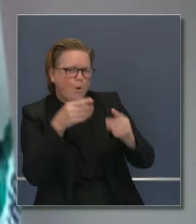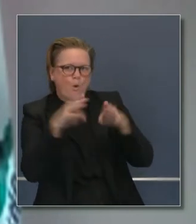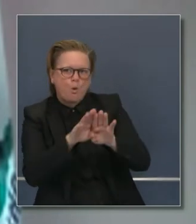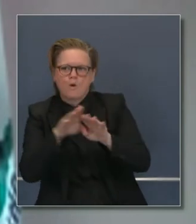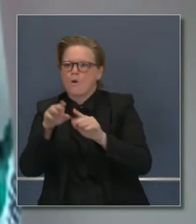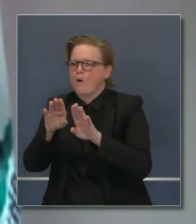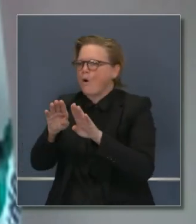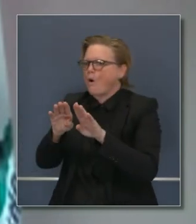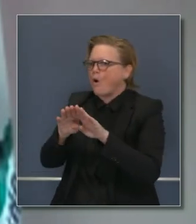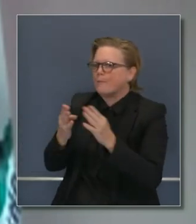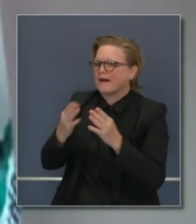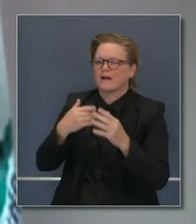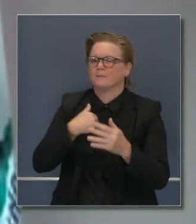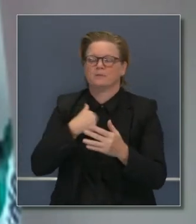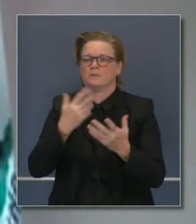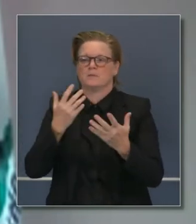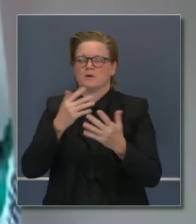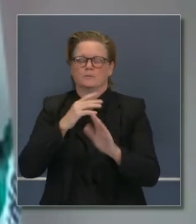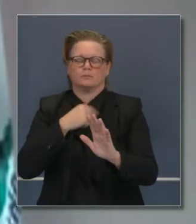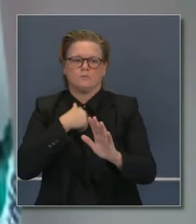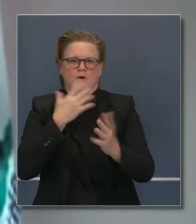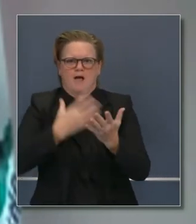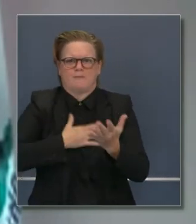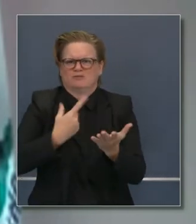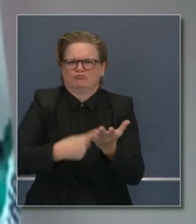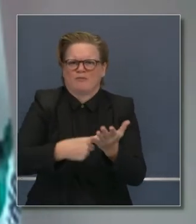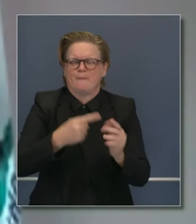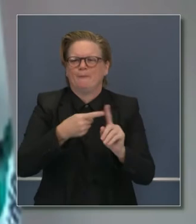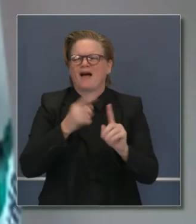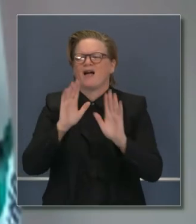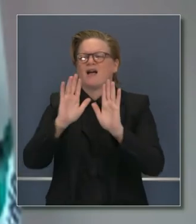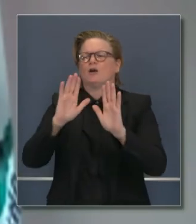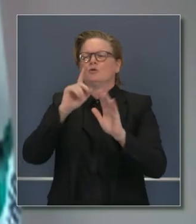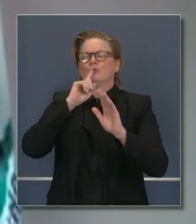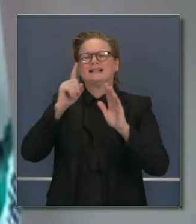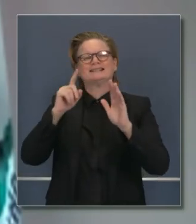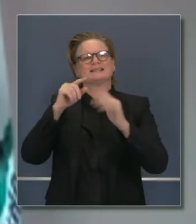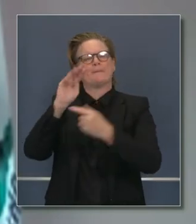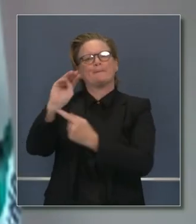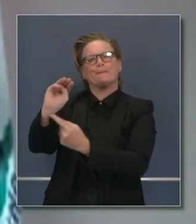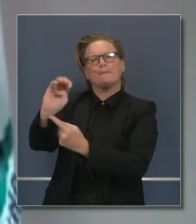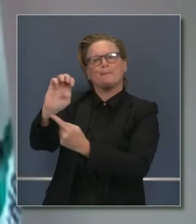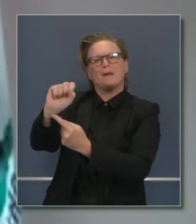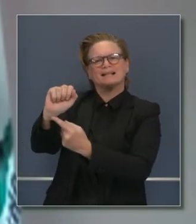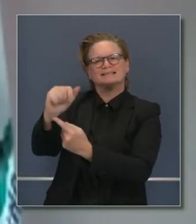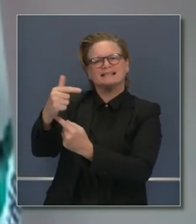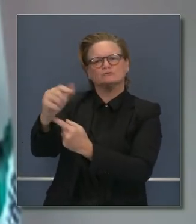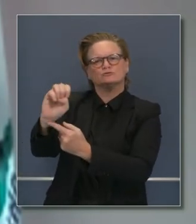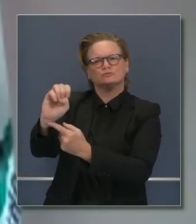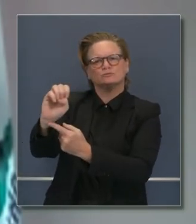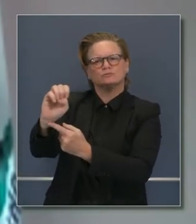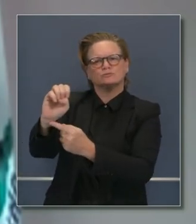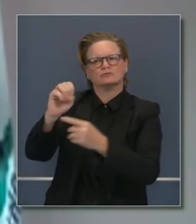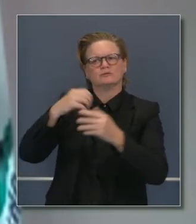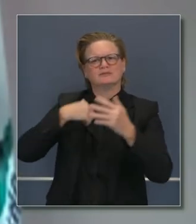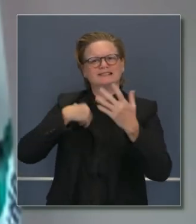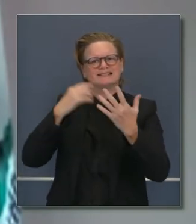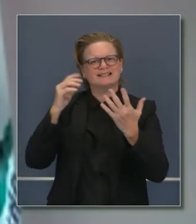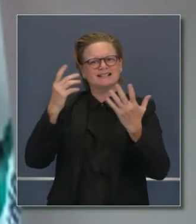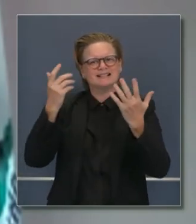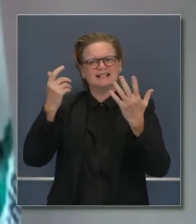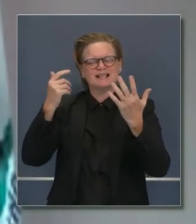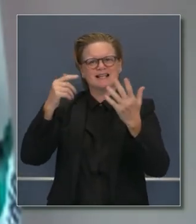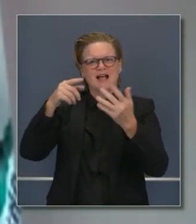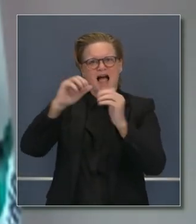y los datos de cada uno de sus sectores, el mensaje de hoy no es de cómo entremezclarnos